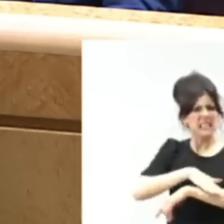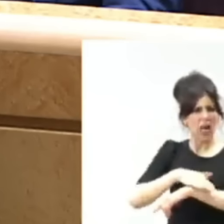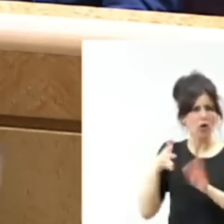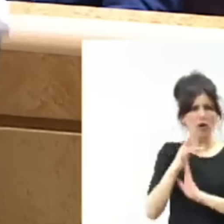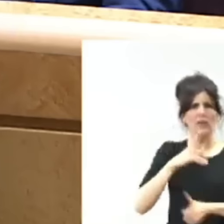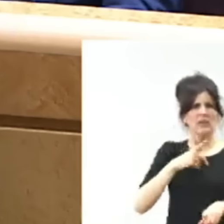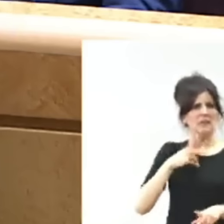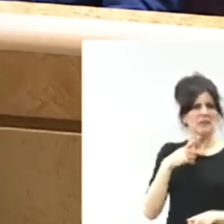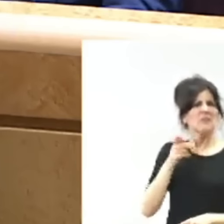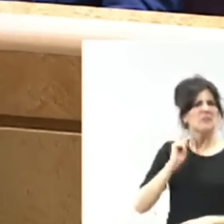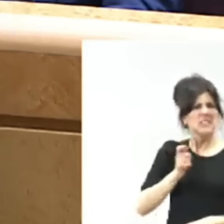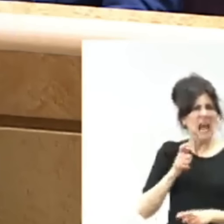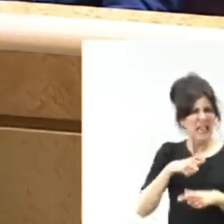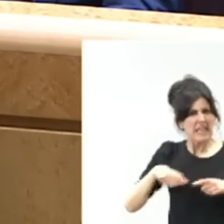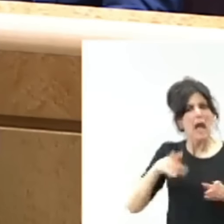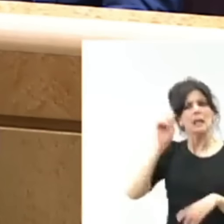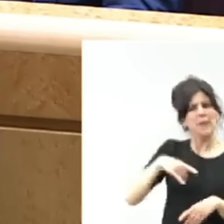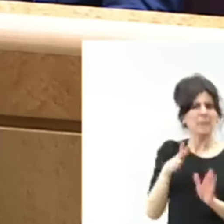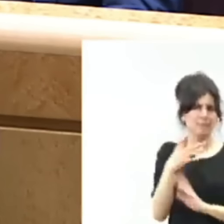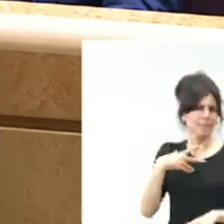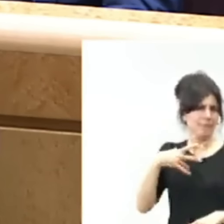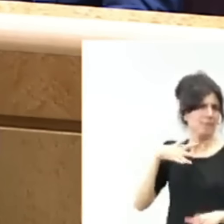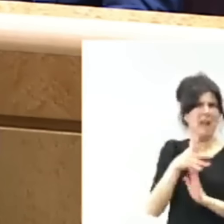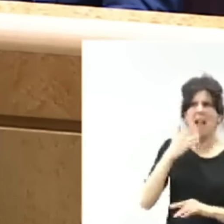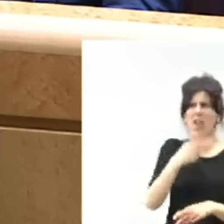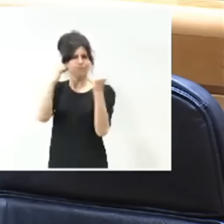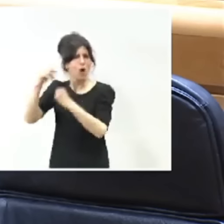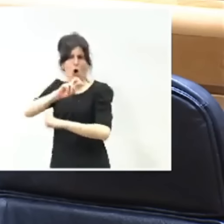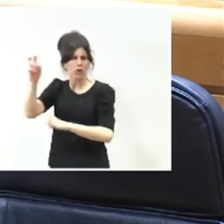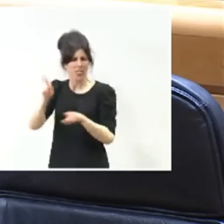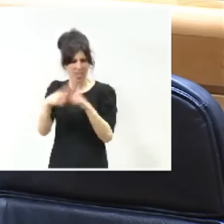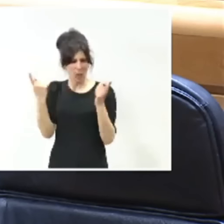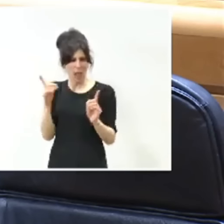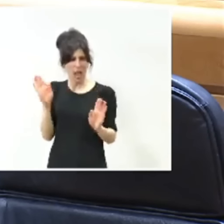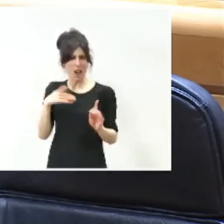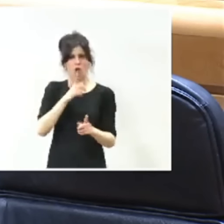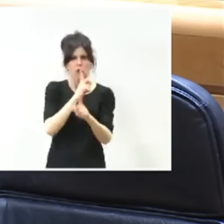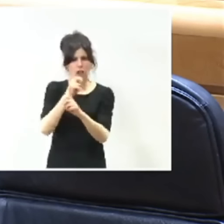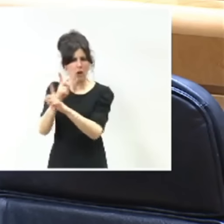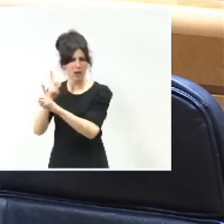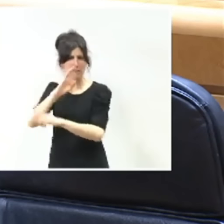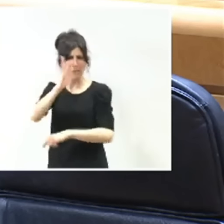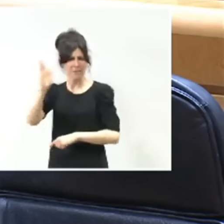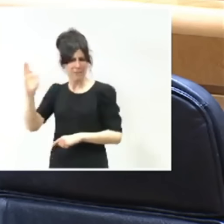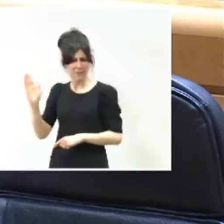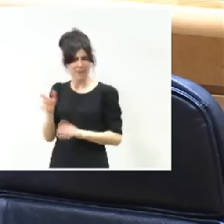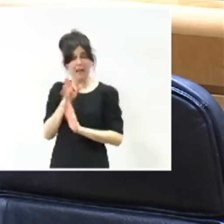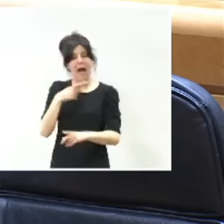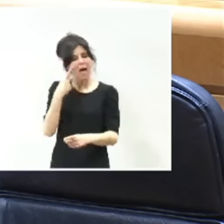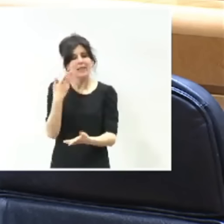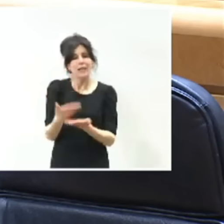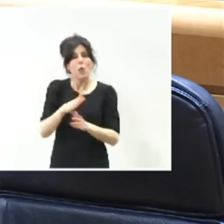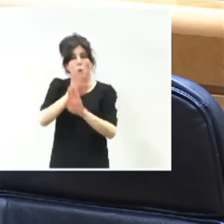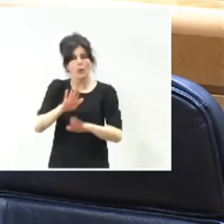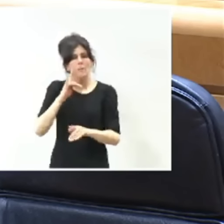Fiscalía, sea la Intervención General o sea cualquier otro órgano. Señor Suárez, ¿pueden ustedes aclarar si